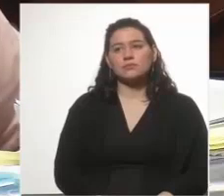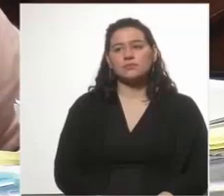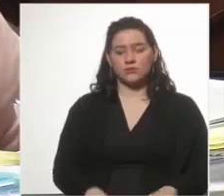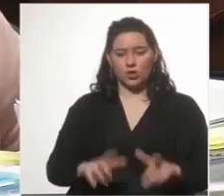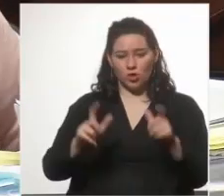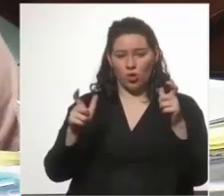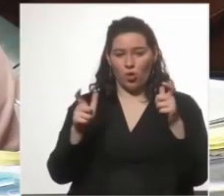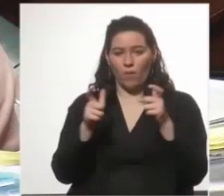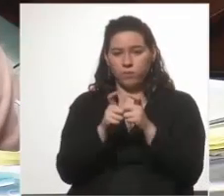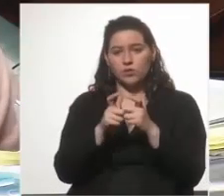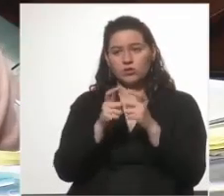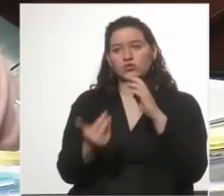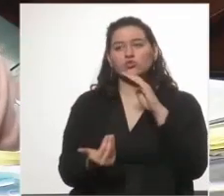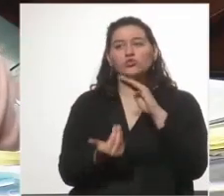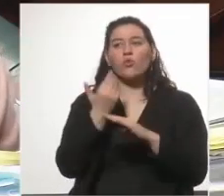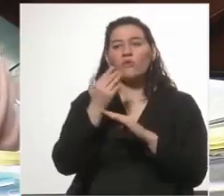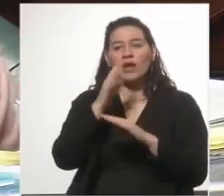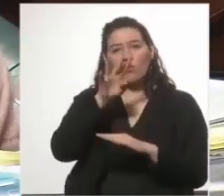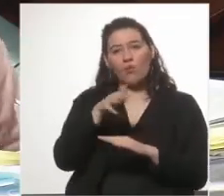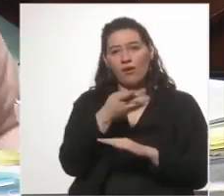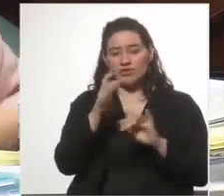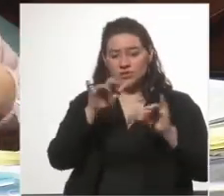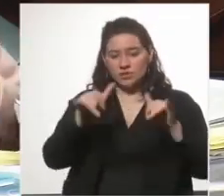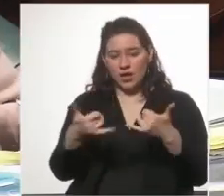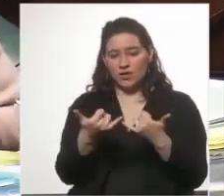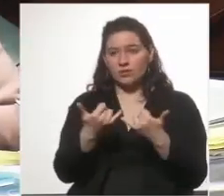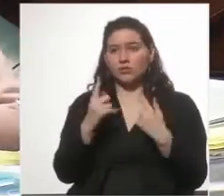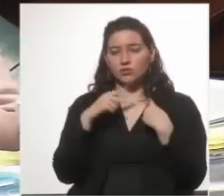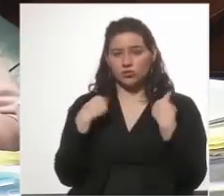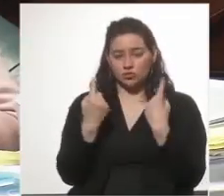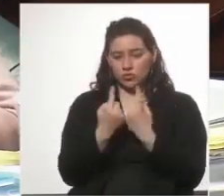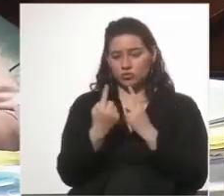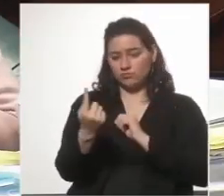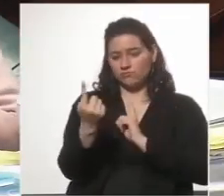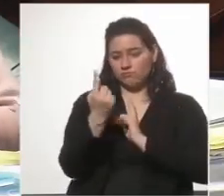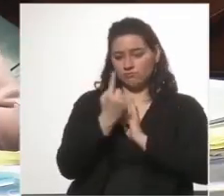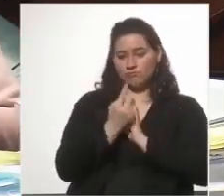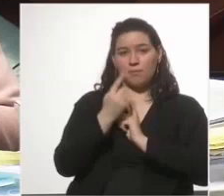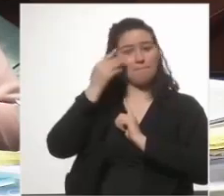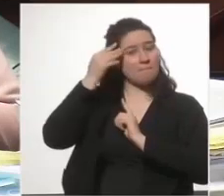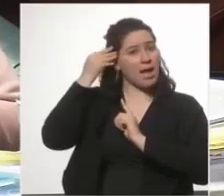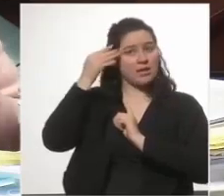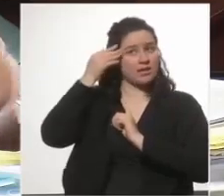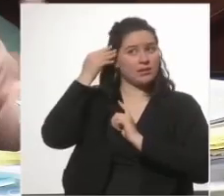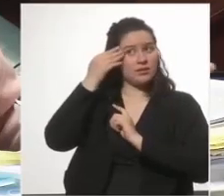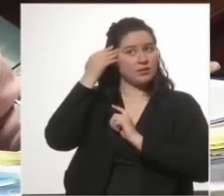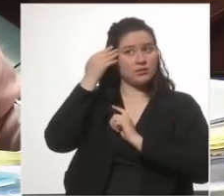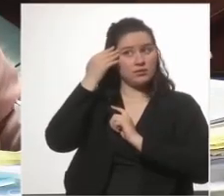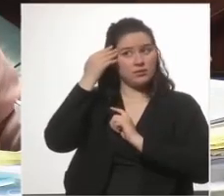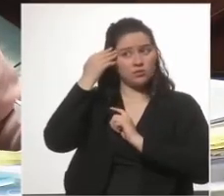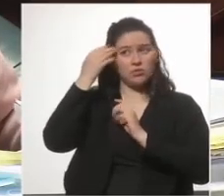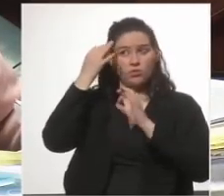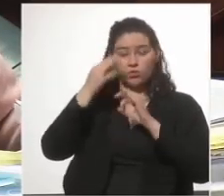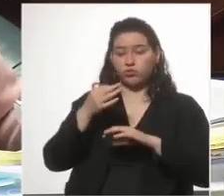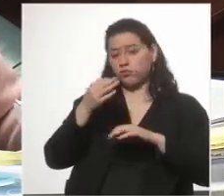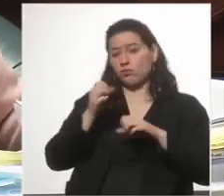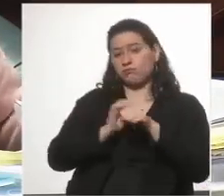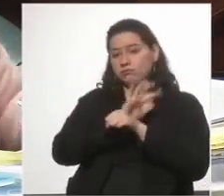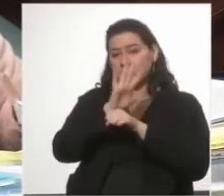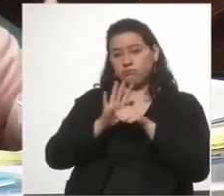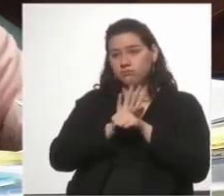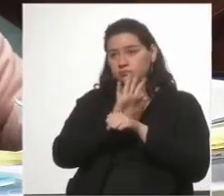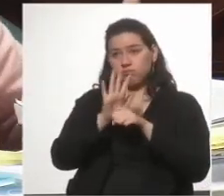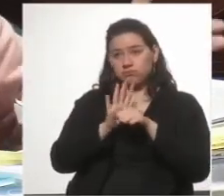comisión que están colgadas en la web. Recibimos al Senador Manini, que fue pandemia mediante, tuvimos que hacerlo